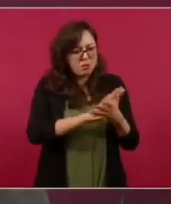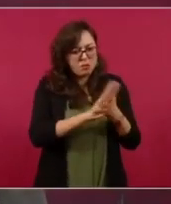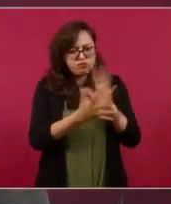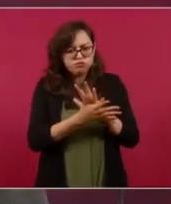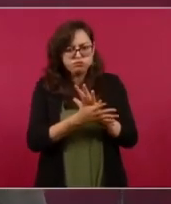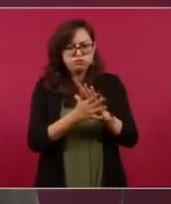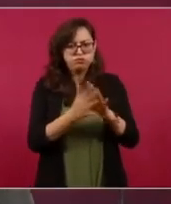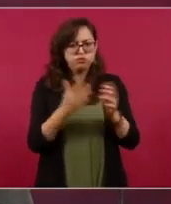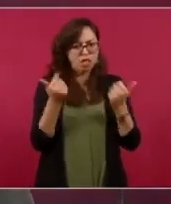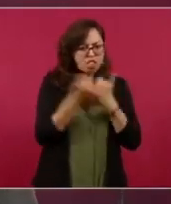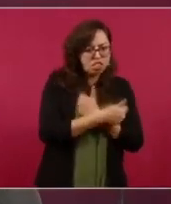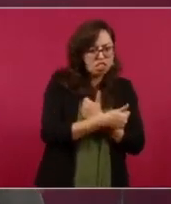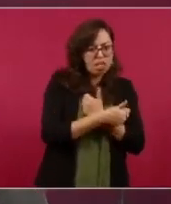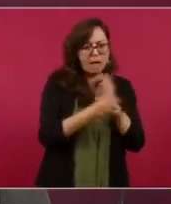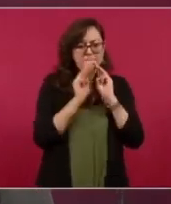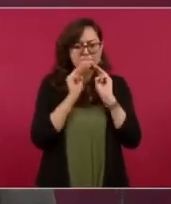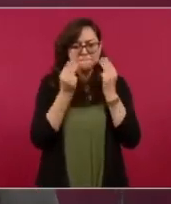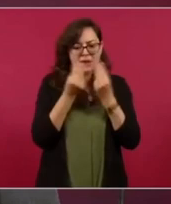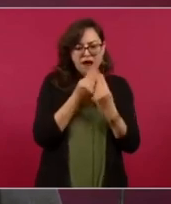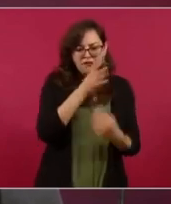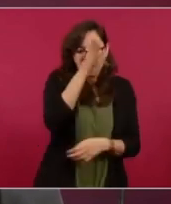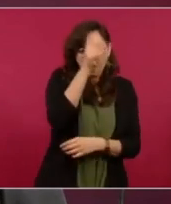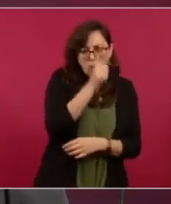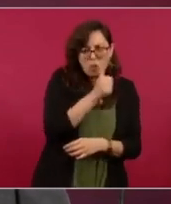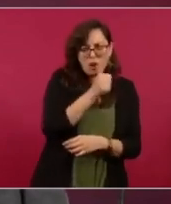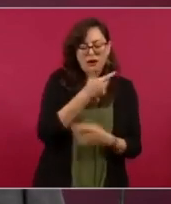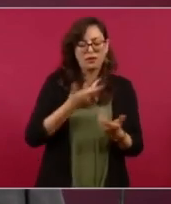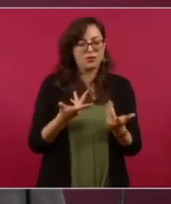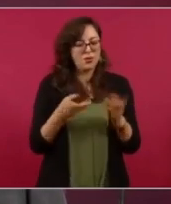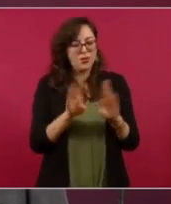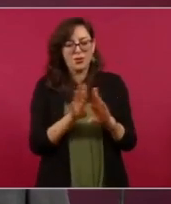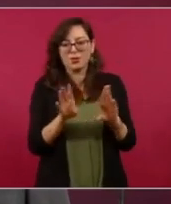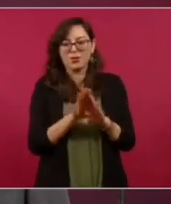qué órdenes le daba